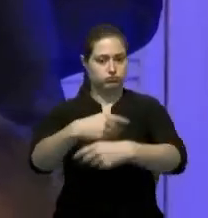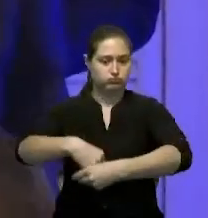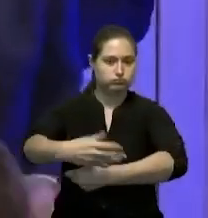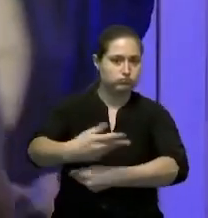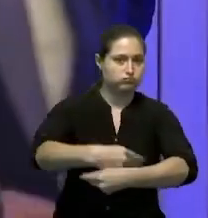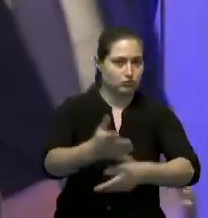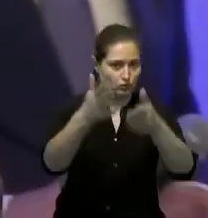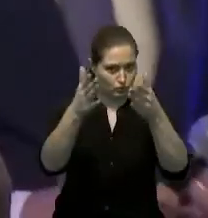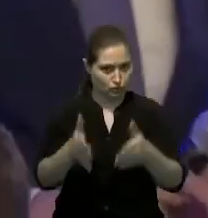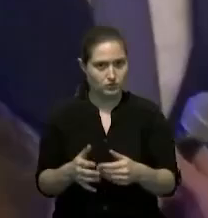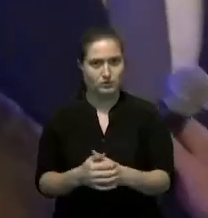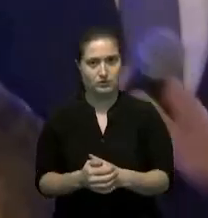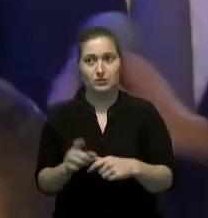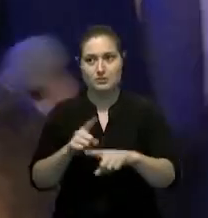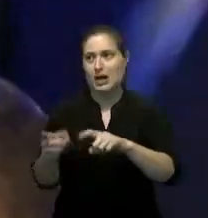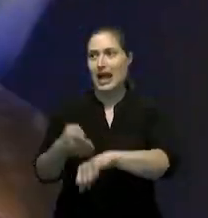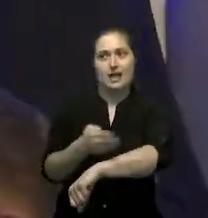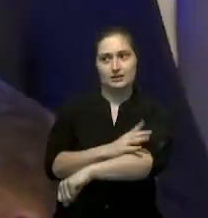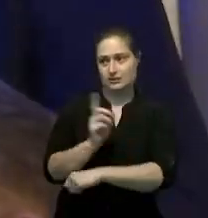pero no debe ser antes de